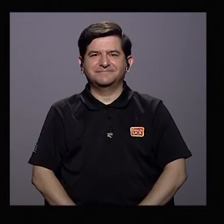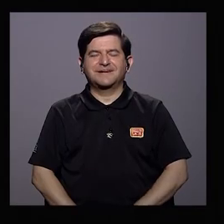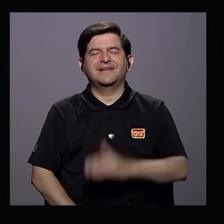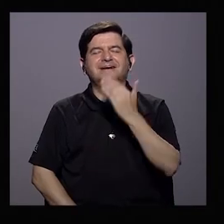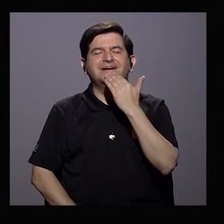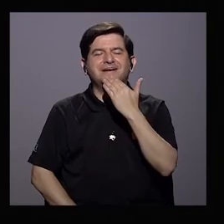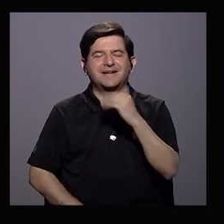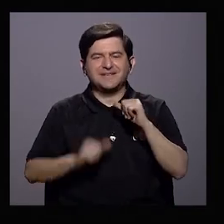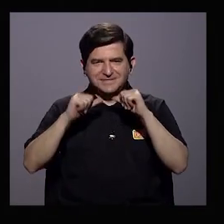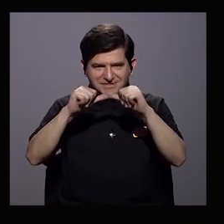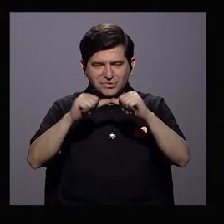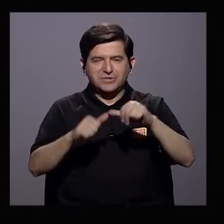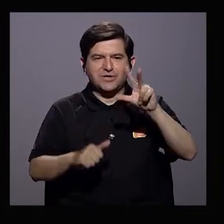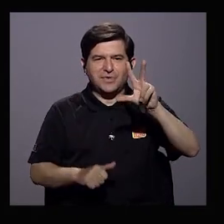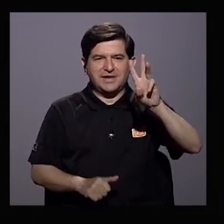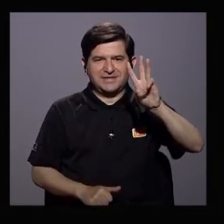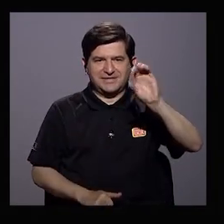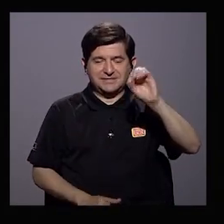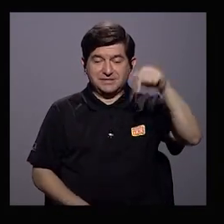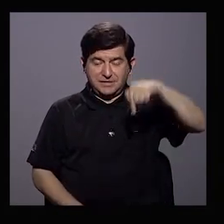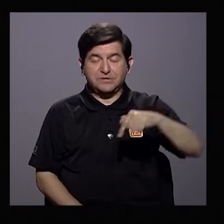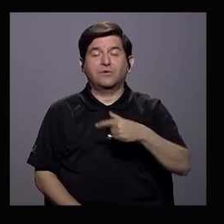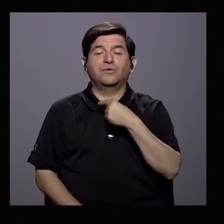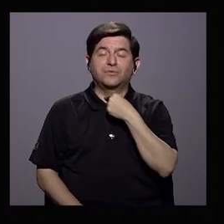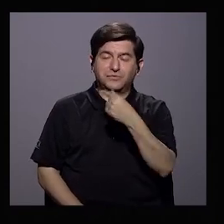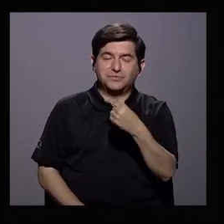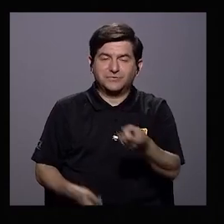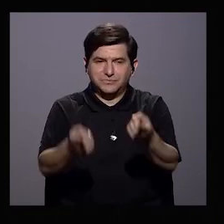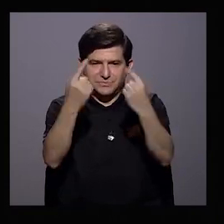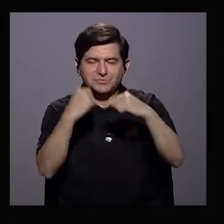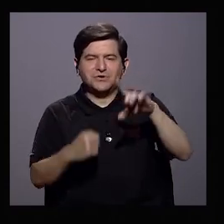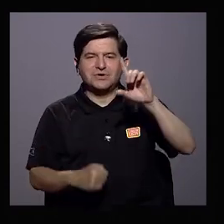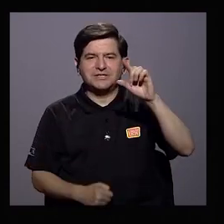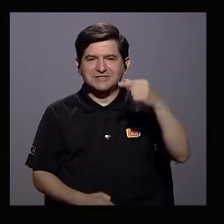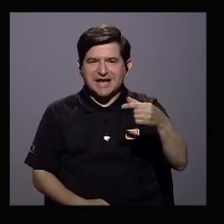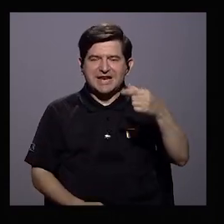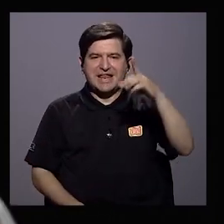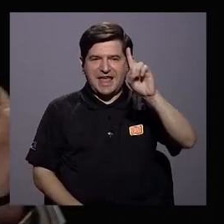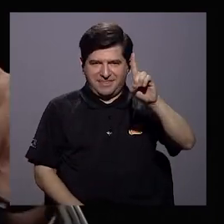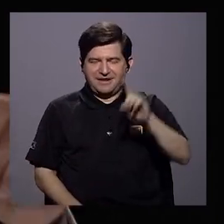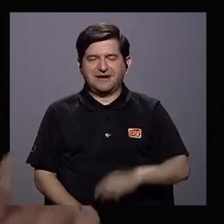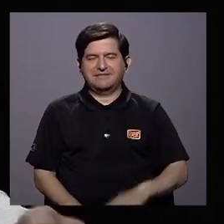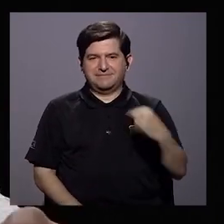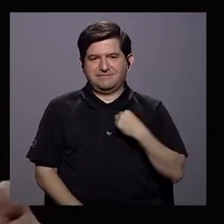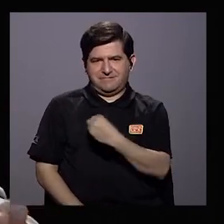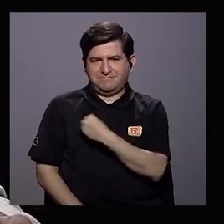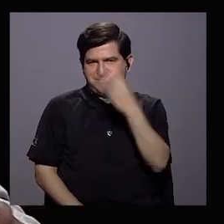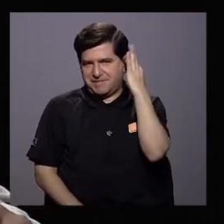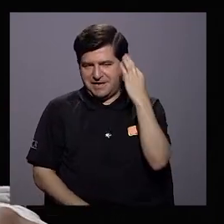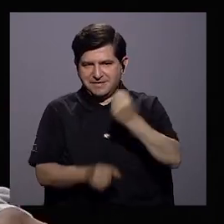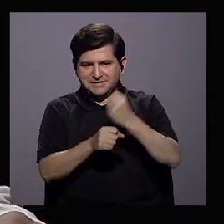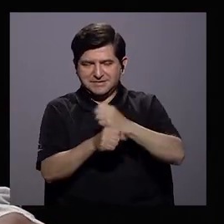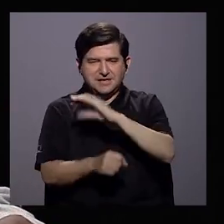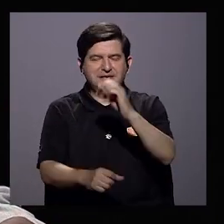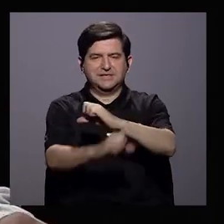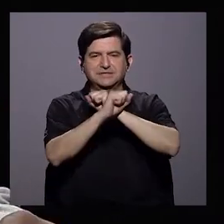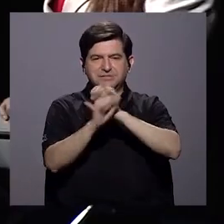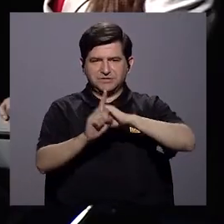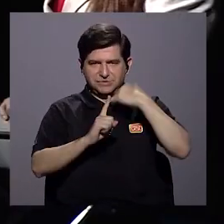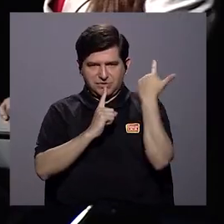Hola, gracias por estar con nosotros en 360. Hoy tenemos el gusto de tener a doña Yanina Dinarte, Ministra de Trabajo y Seguridad Social.